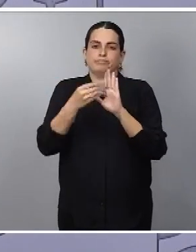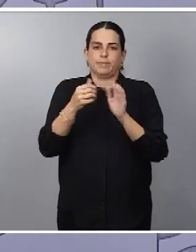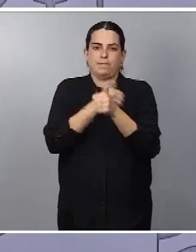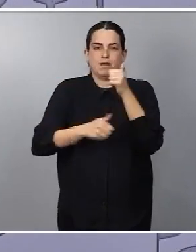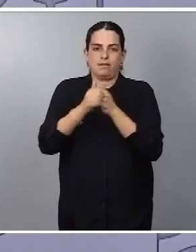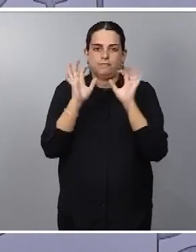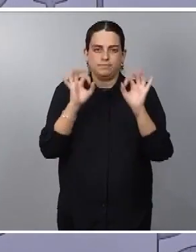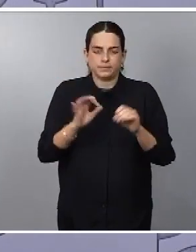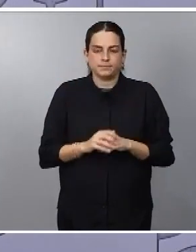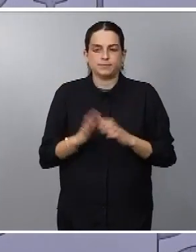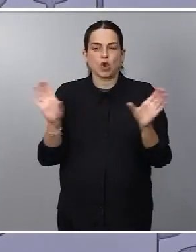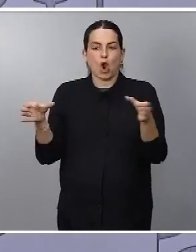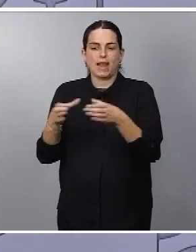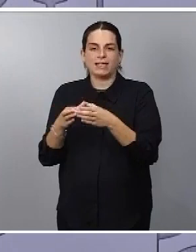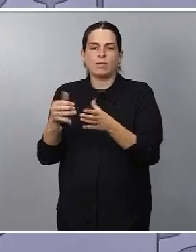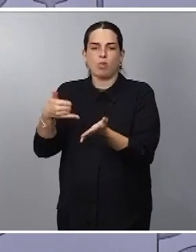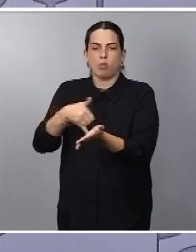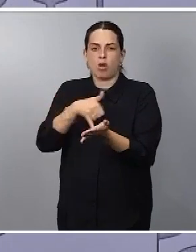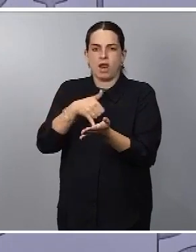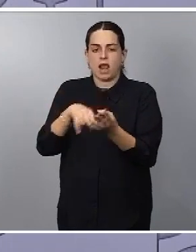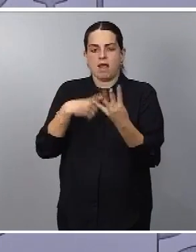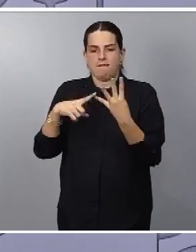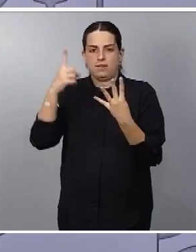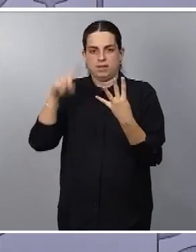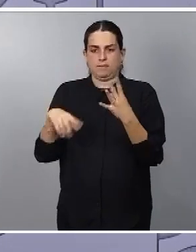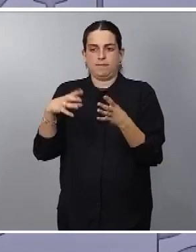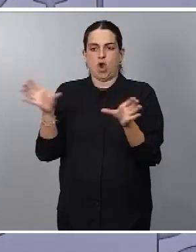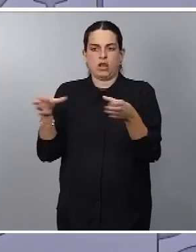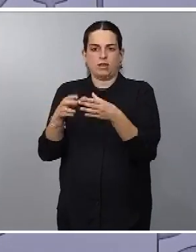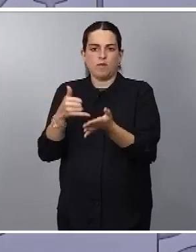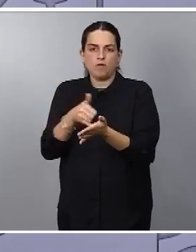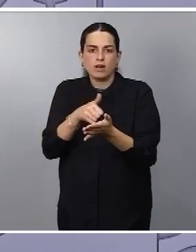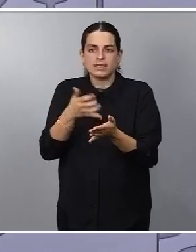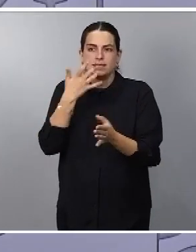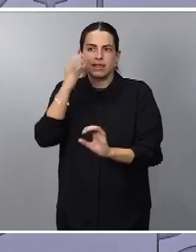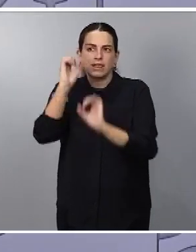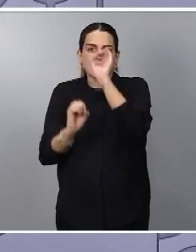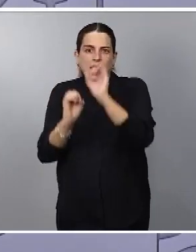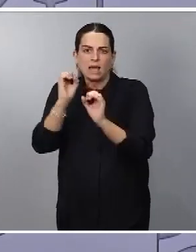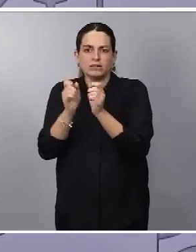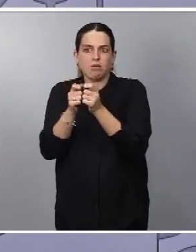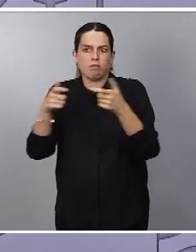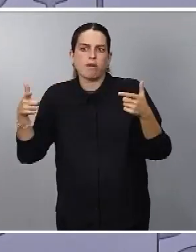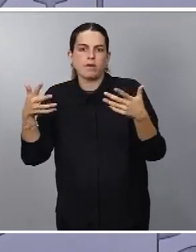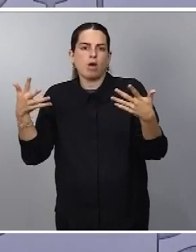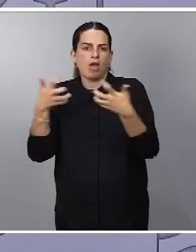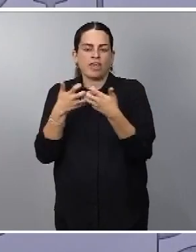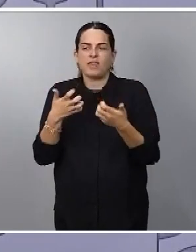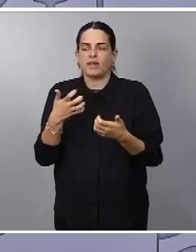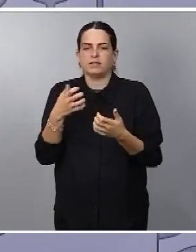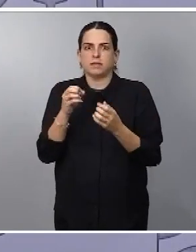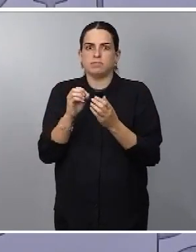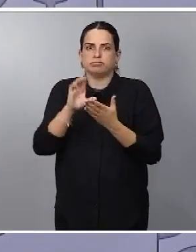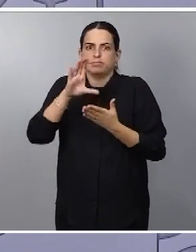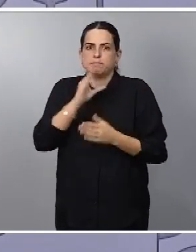la protección de los colectivos vulnerables, donde los datos aportan unas mayores tasas de sinestralidad, como es el caso de